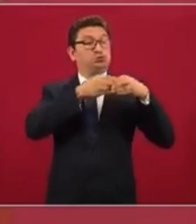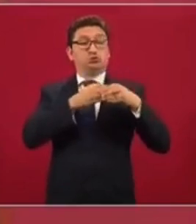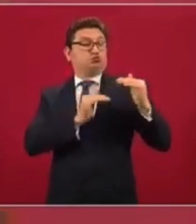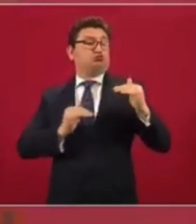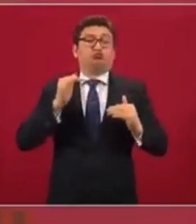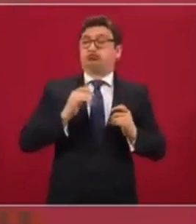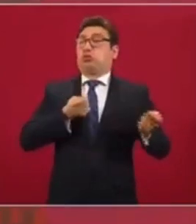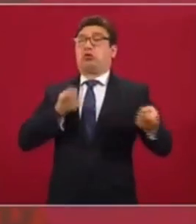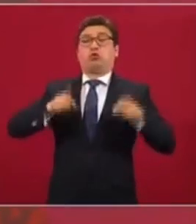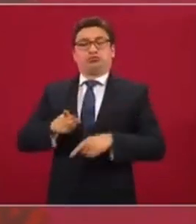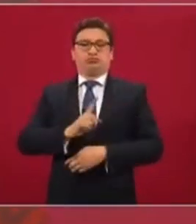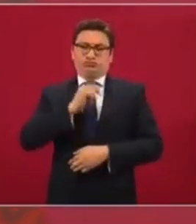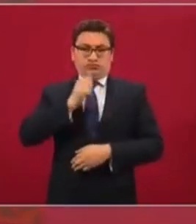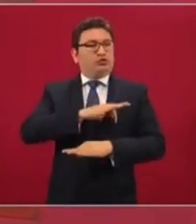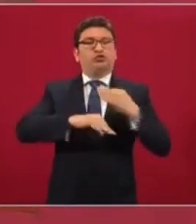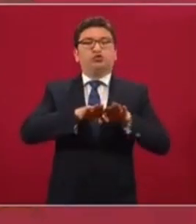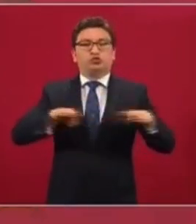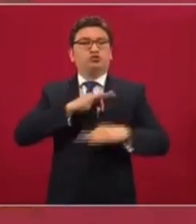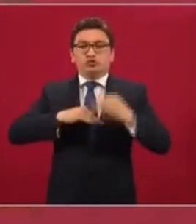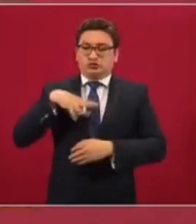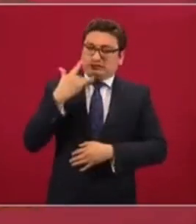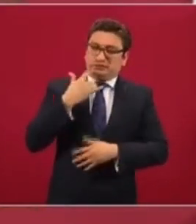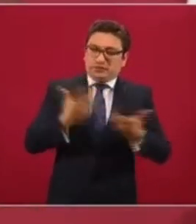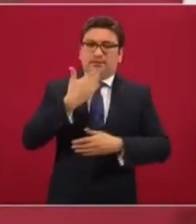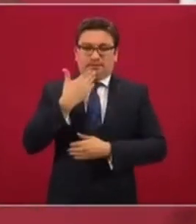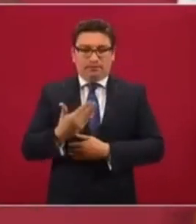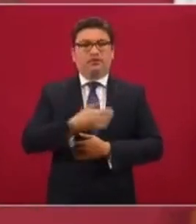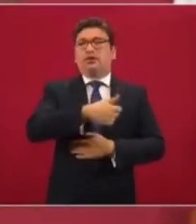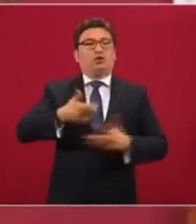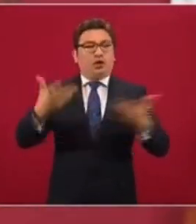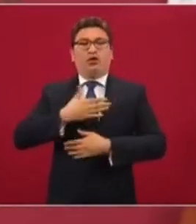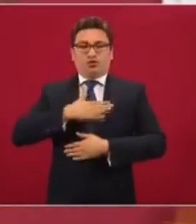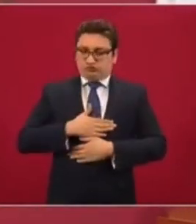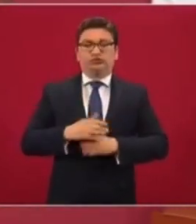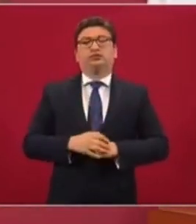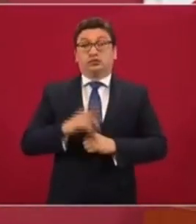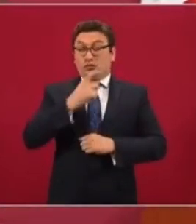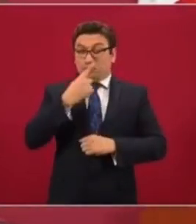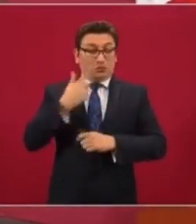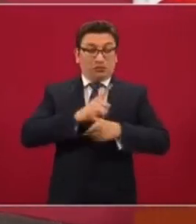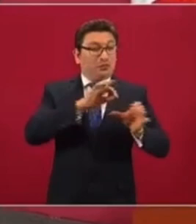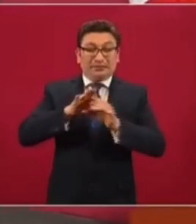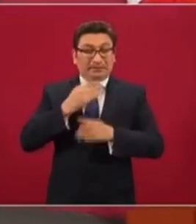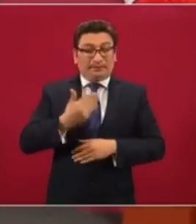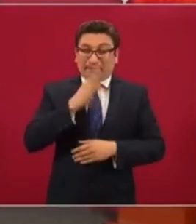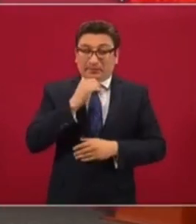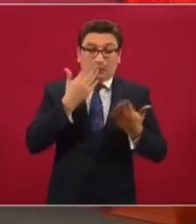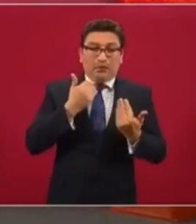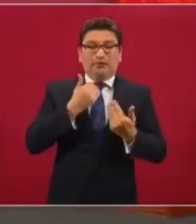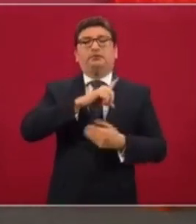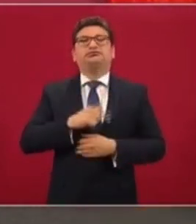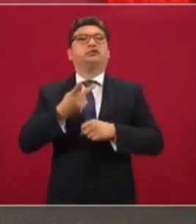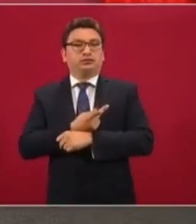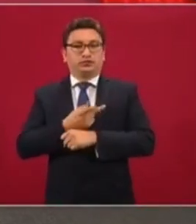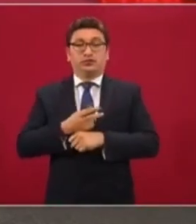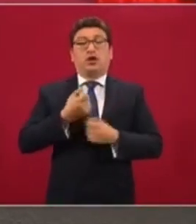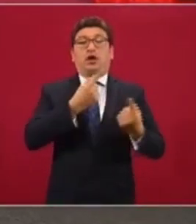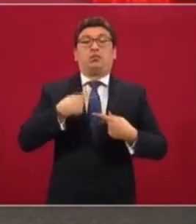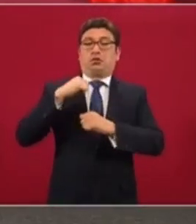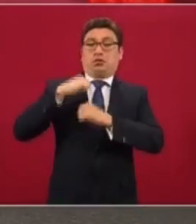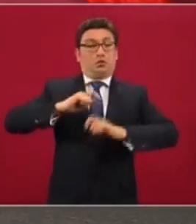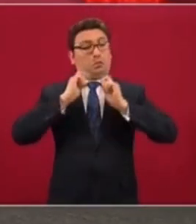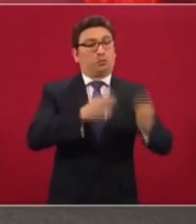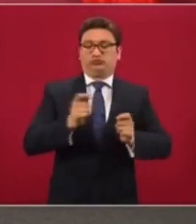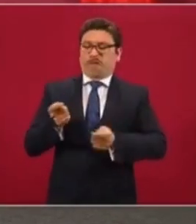A que todos se esmeren en hacer bien las cosas. En actuar con rectitud. Cuando no hay democracia, el que llega a un cargo se